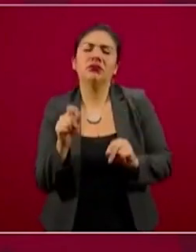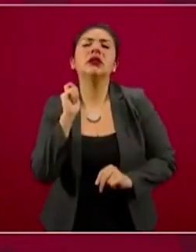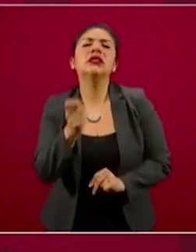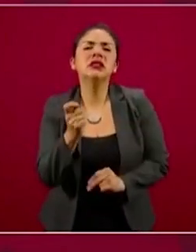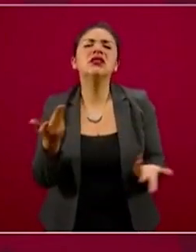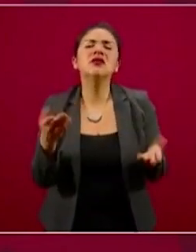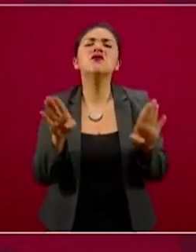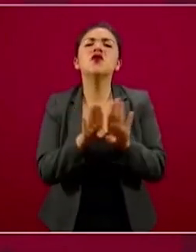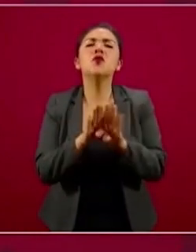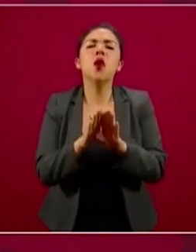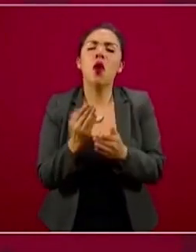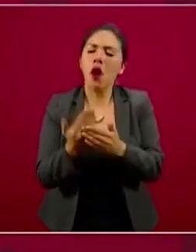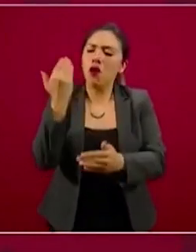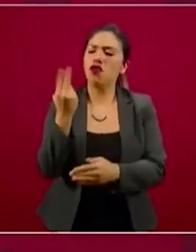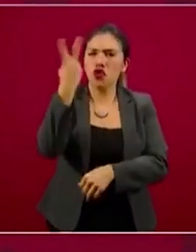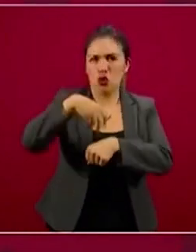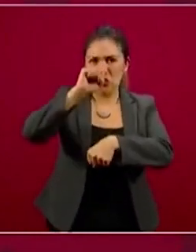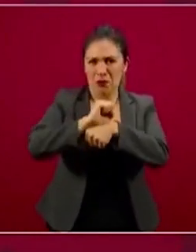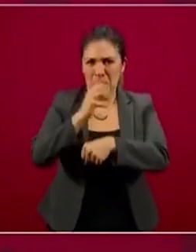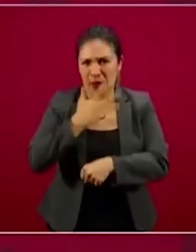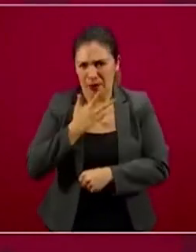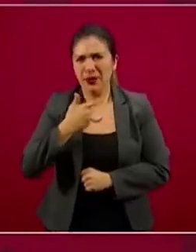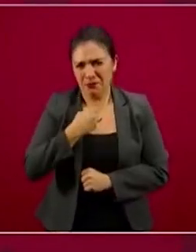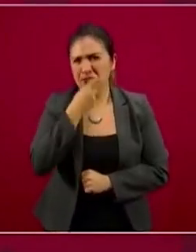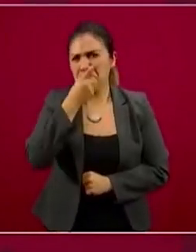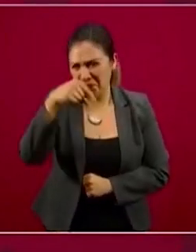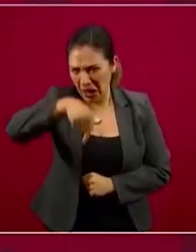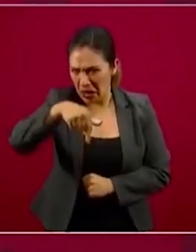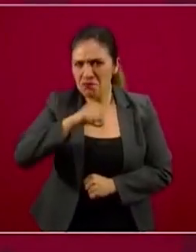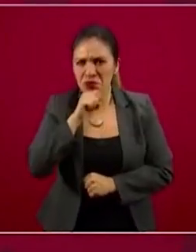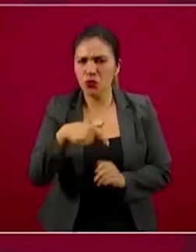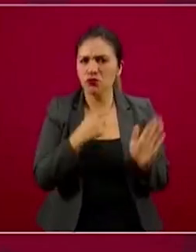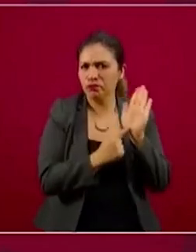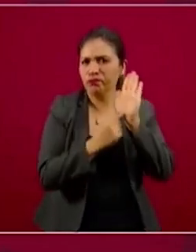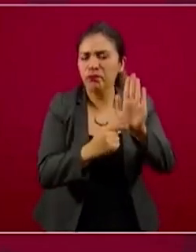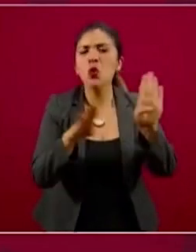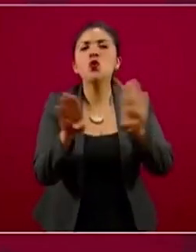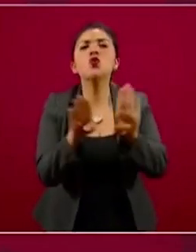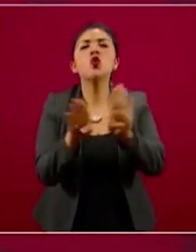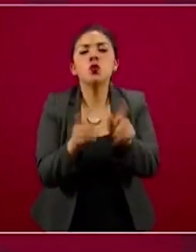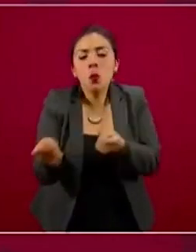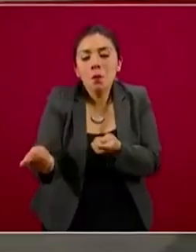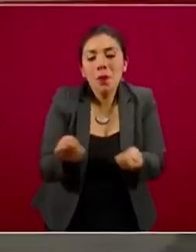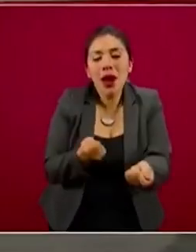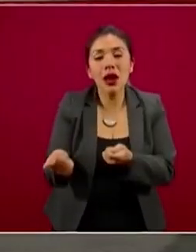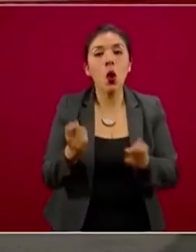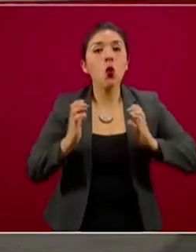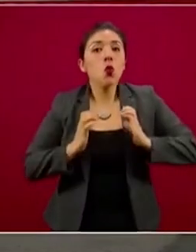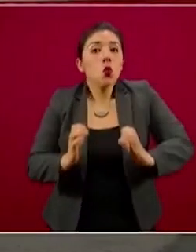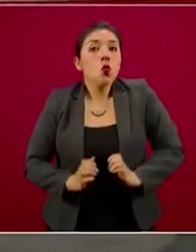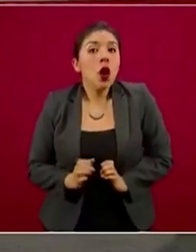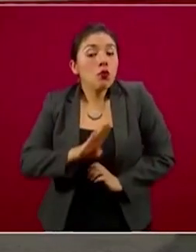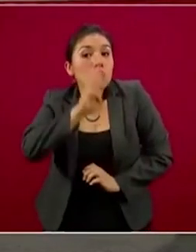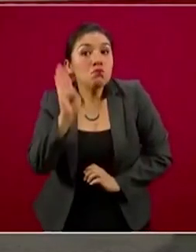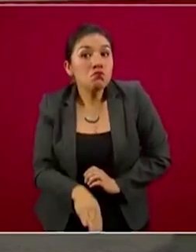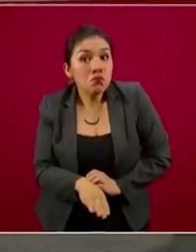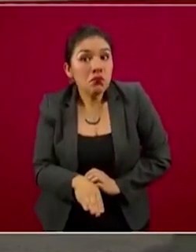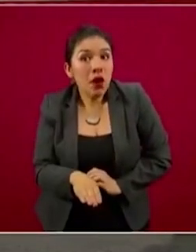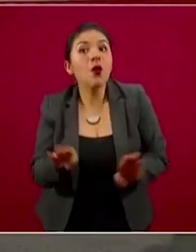es desde hace dos semanas, recordarán que aquí mismo presentamos la guía para el manejo de restos finales,